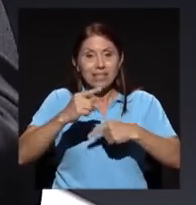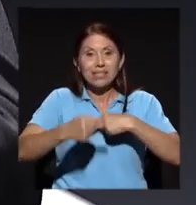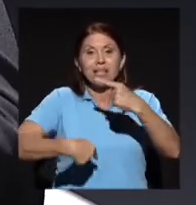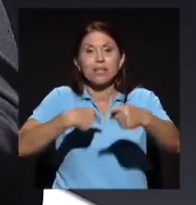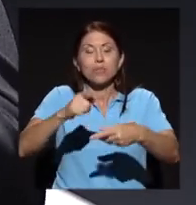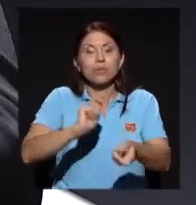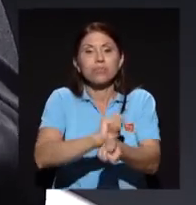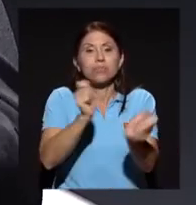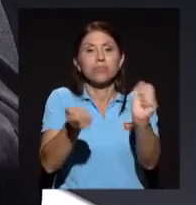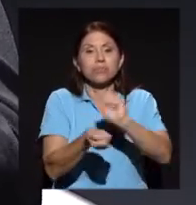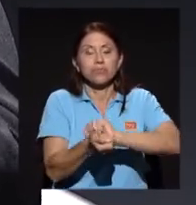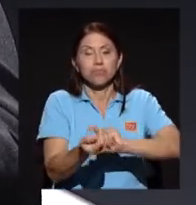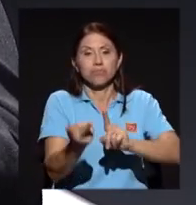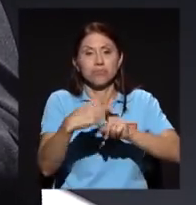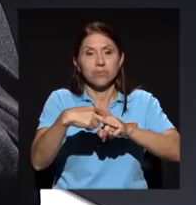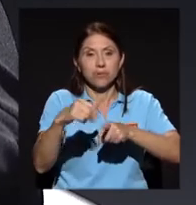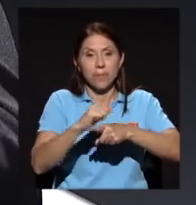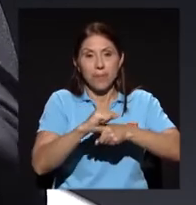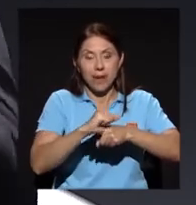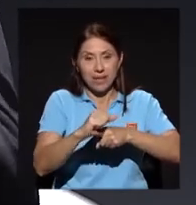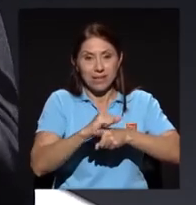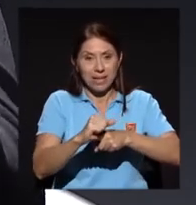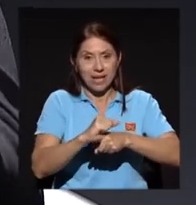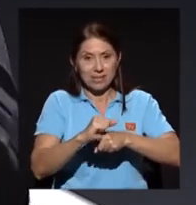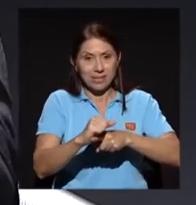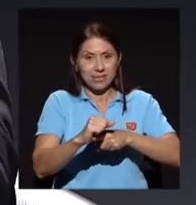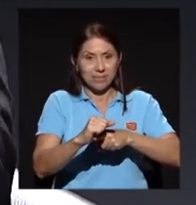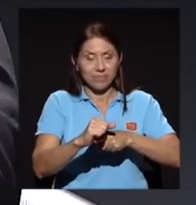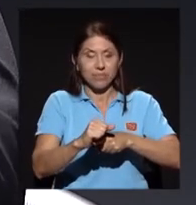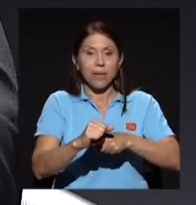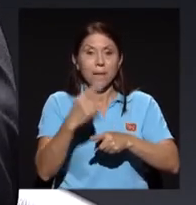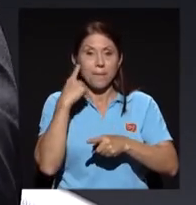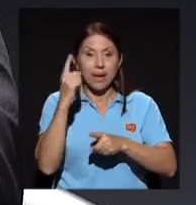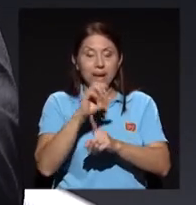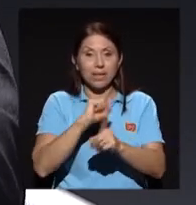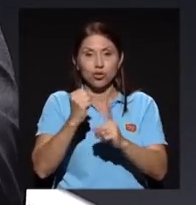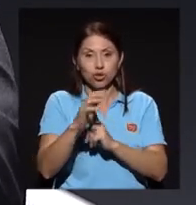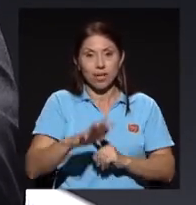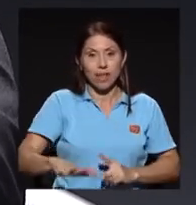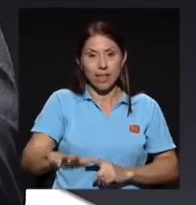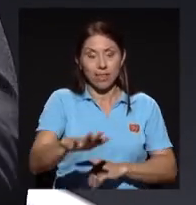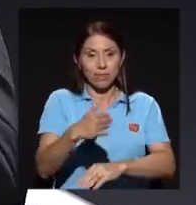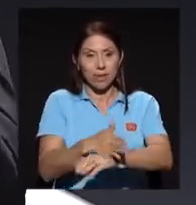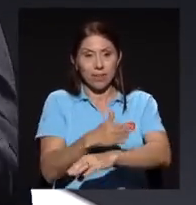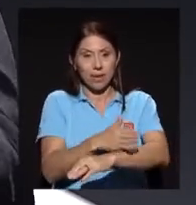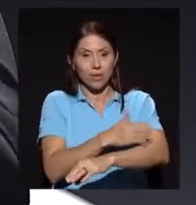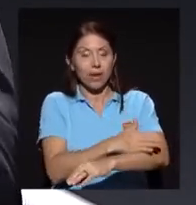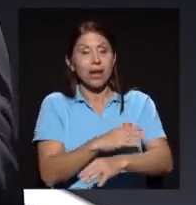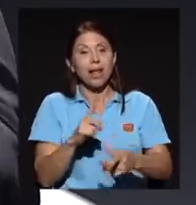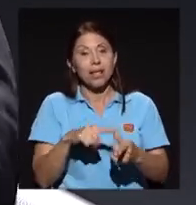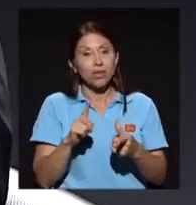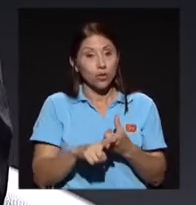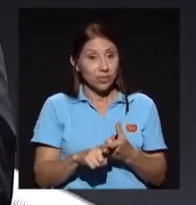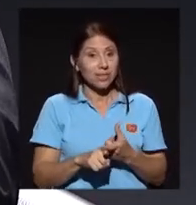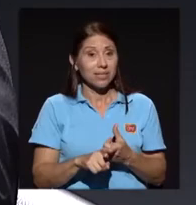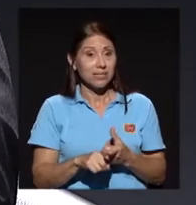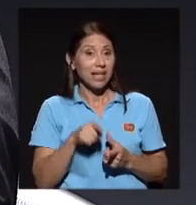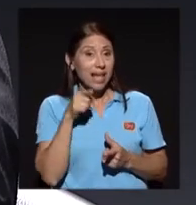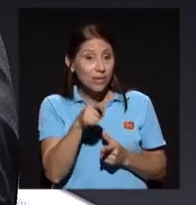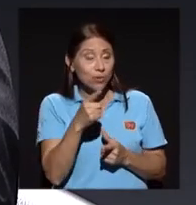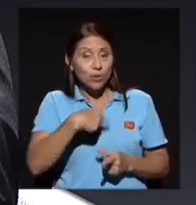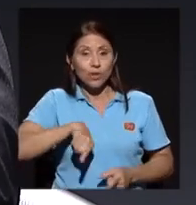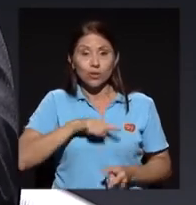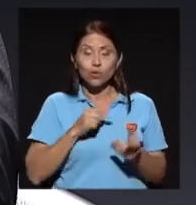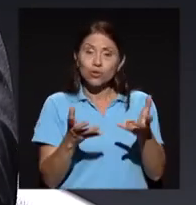hechos ¿cómo se llama? en hechos prácticos para la sociedad para mejorar la sociedad entonces es parte de lo que queremos